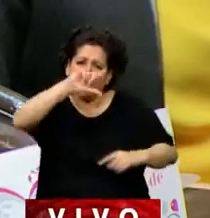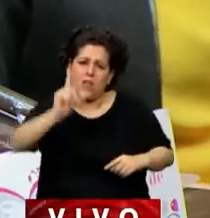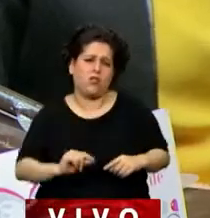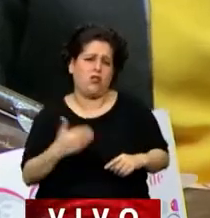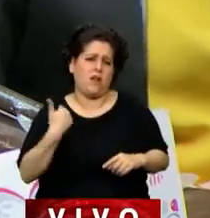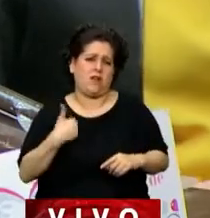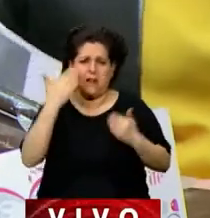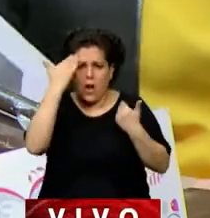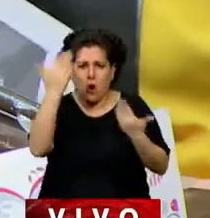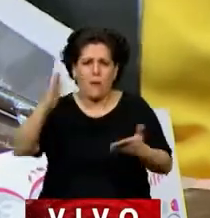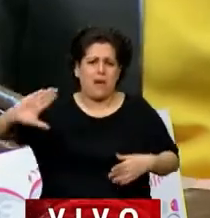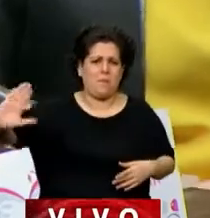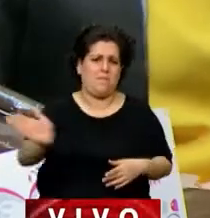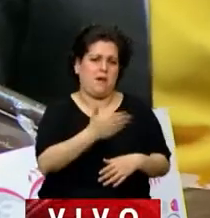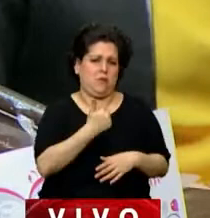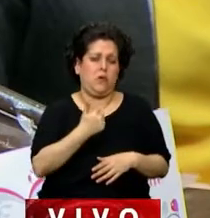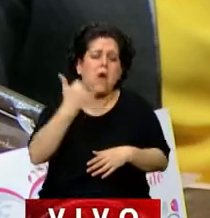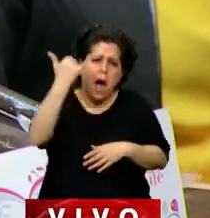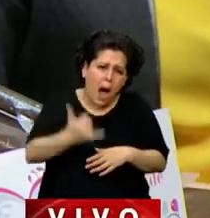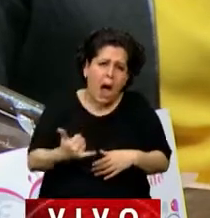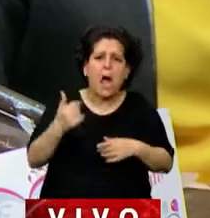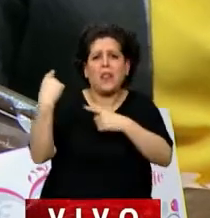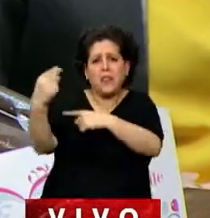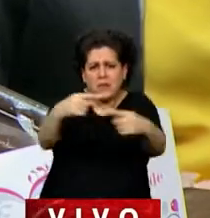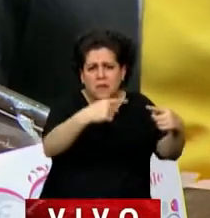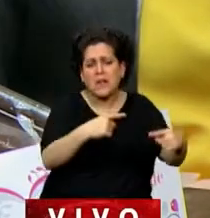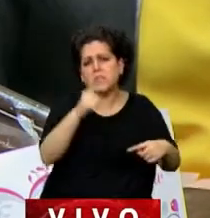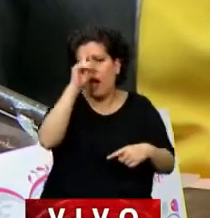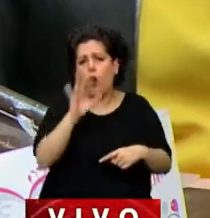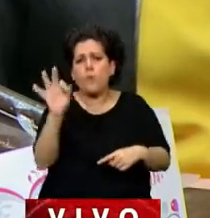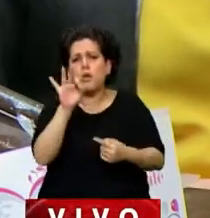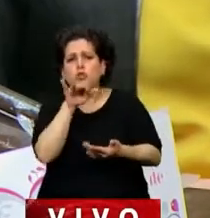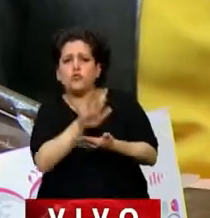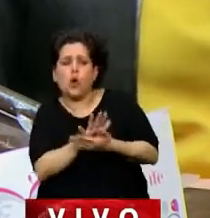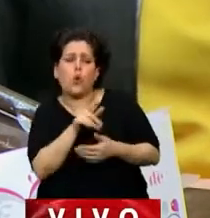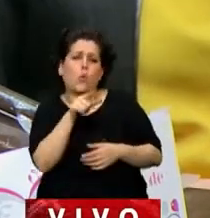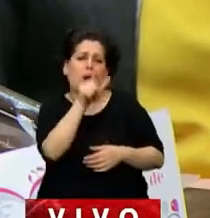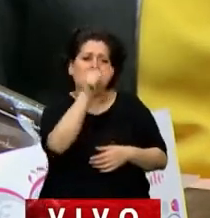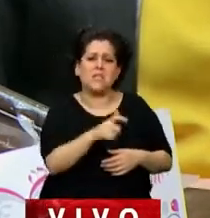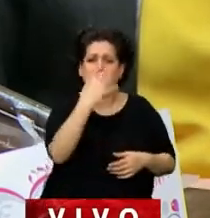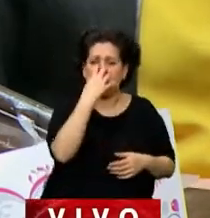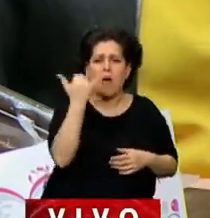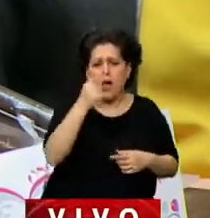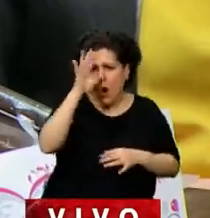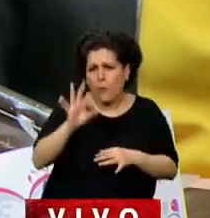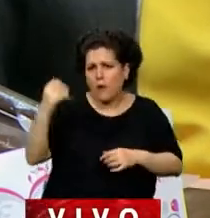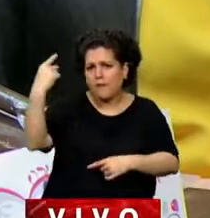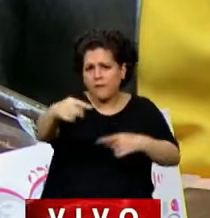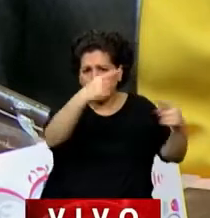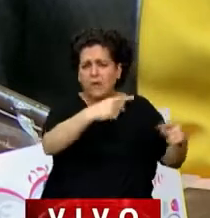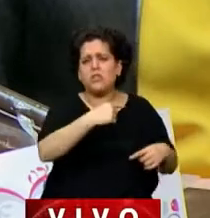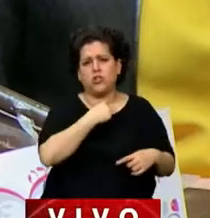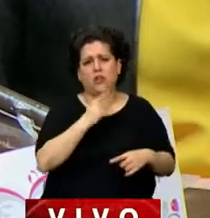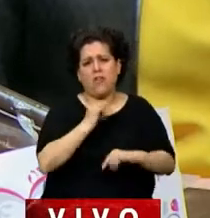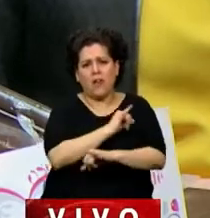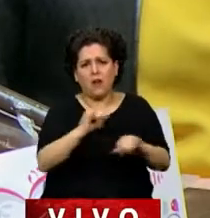Y más allá de las diferencias que podemos tener en cuanto a la opinión de la obra de Sarmiento, yo quiero invitar